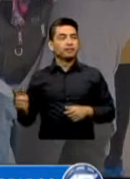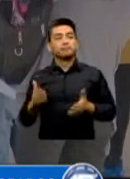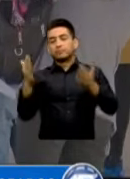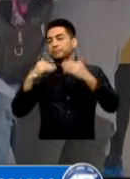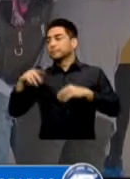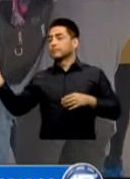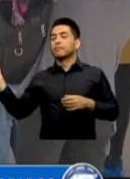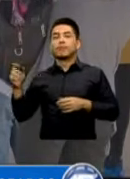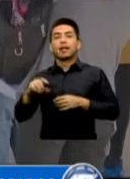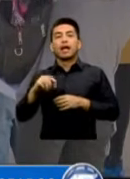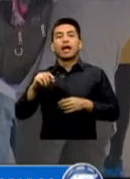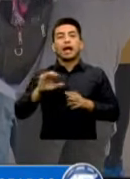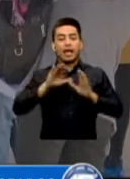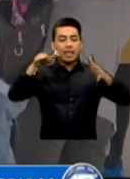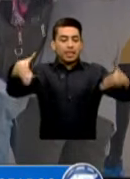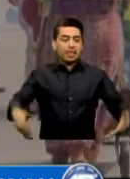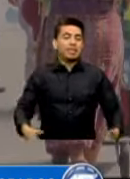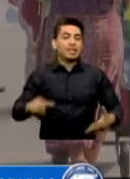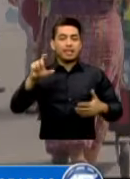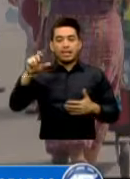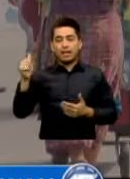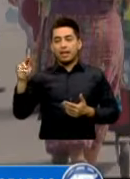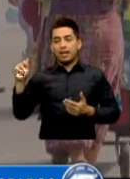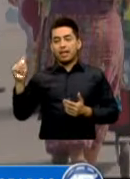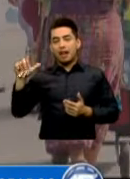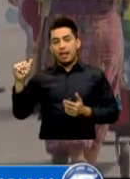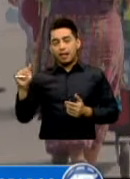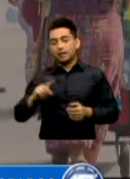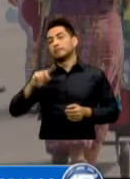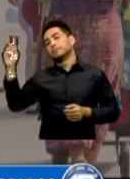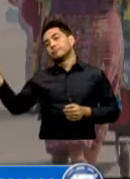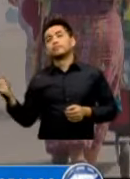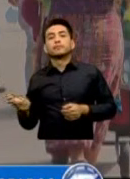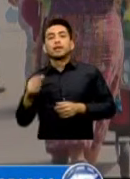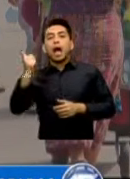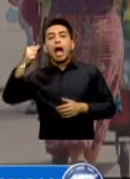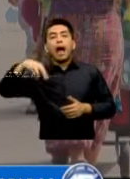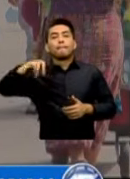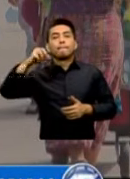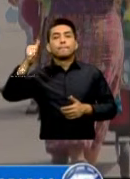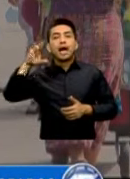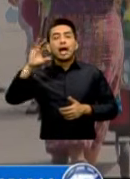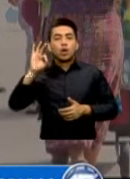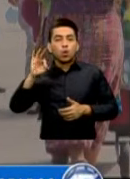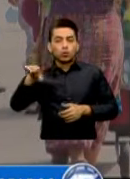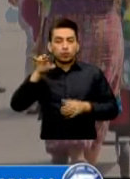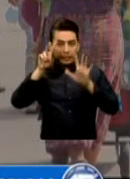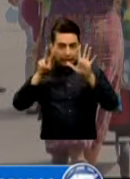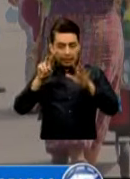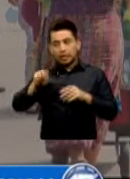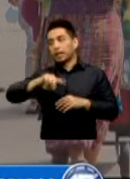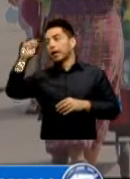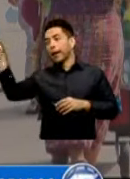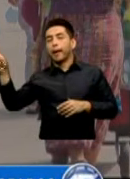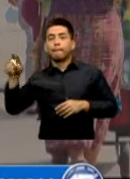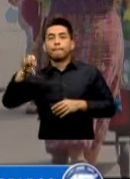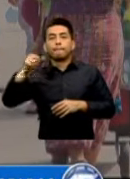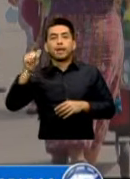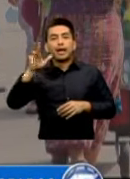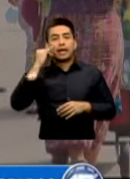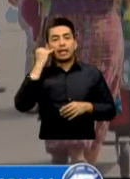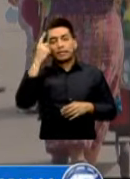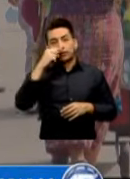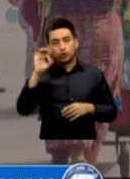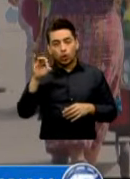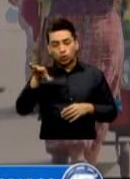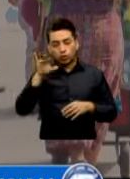Puestos de atención las 24 horas Clínica periférica El Amparo, Zona 7 Clínica periférica Colonia El Paraíso, Zona 18 Centro